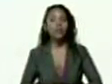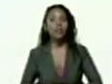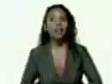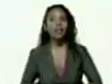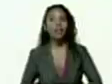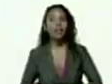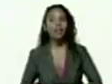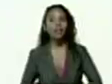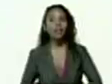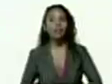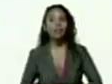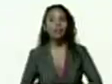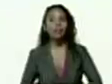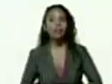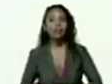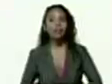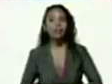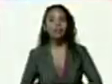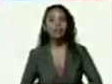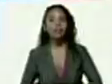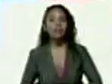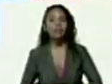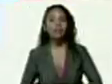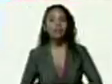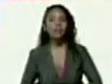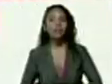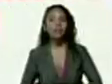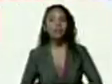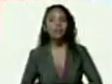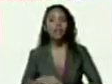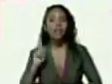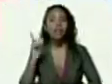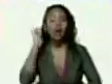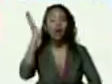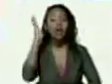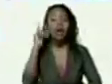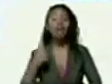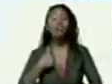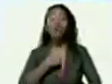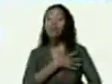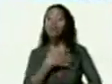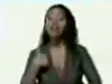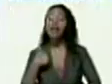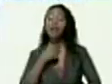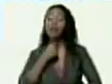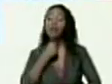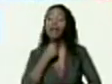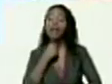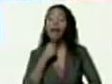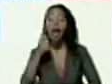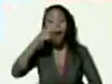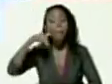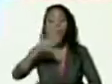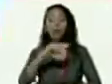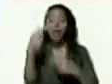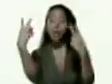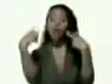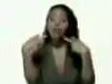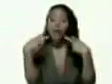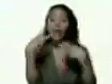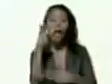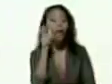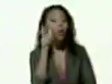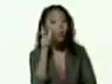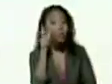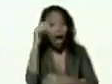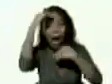vamos a tener esta jornada y me gustaría que nuestro pueblo que nos ve oído atención